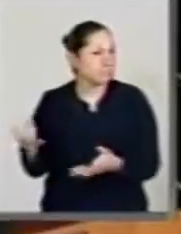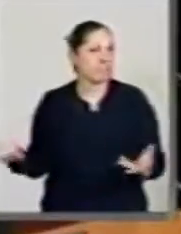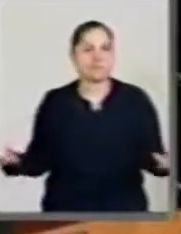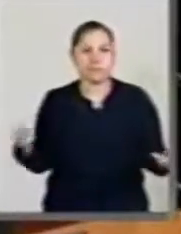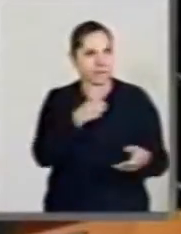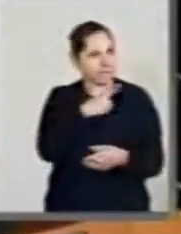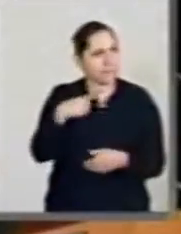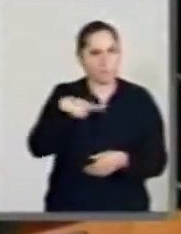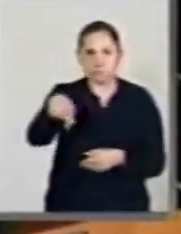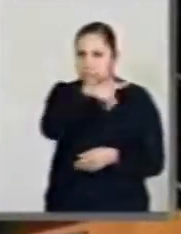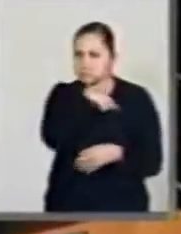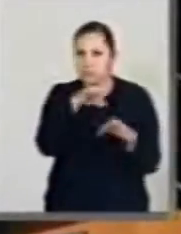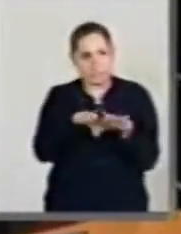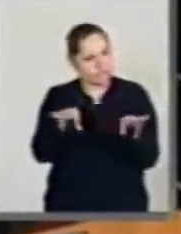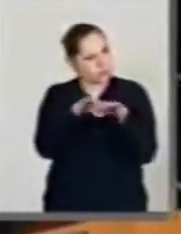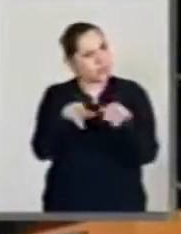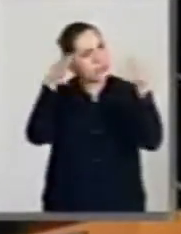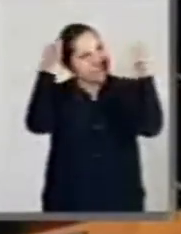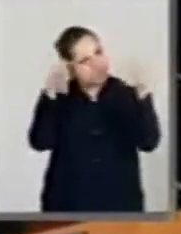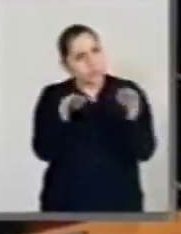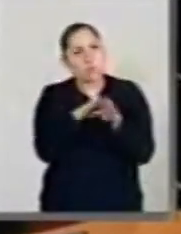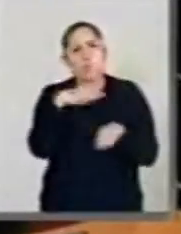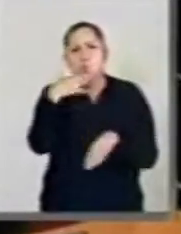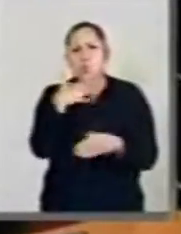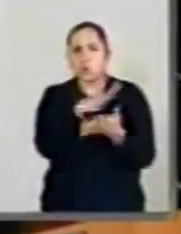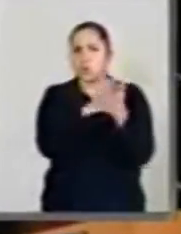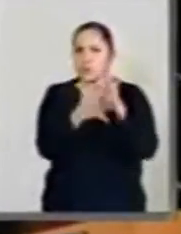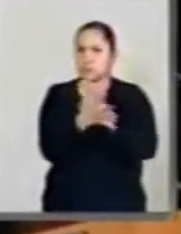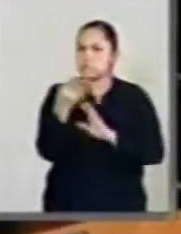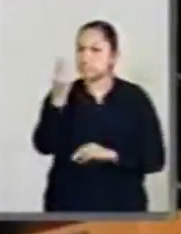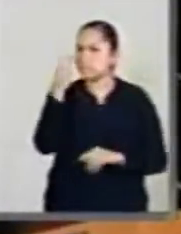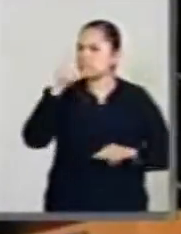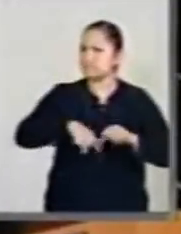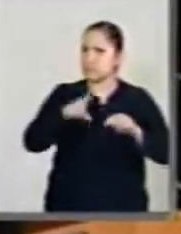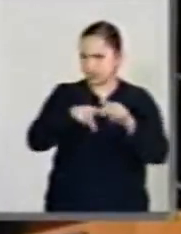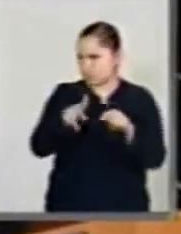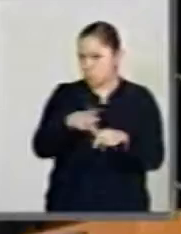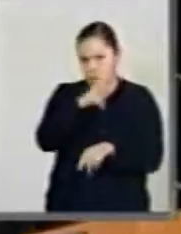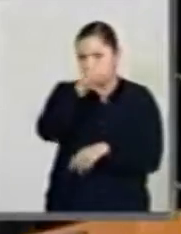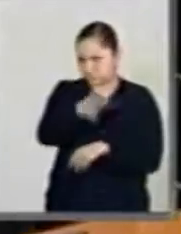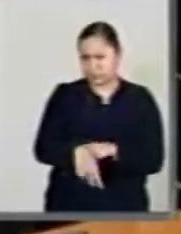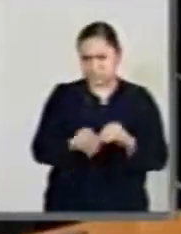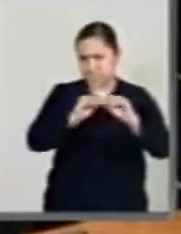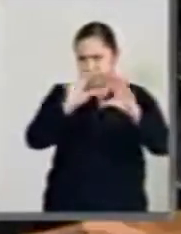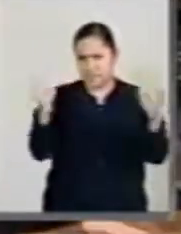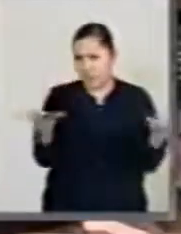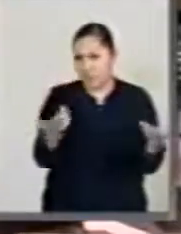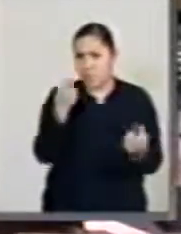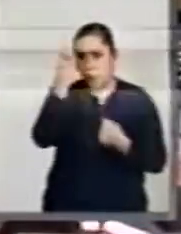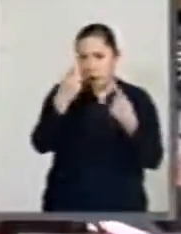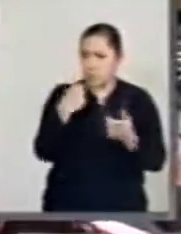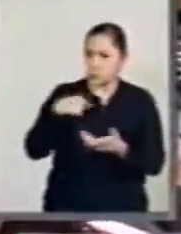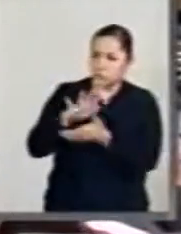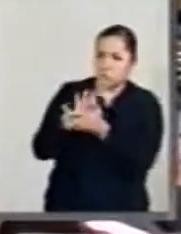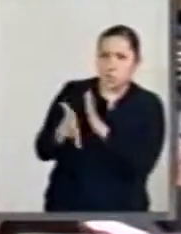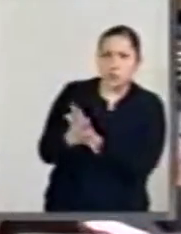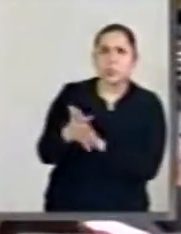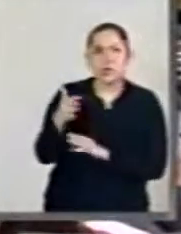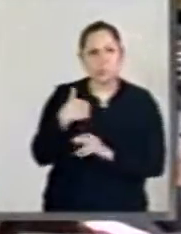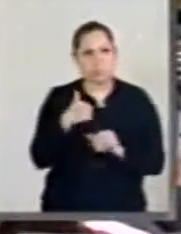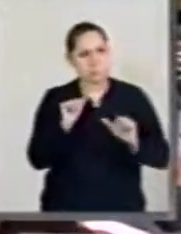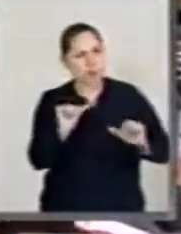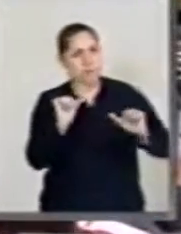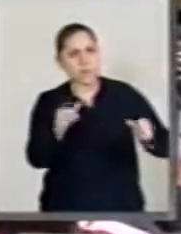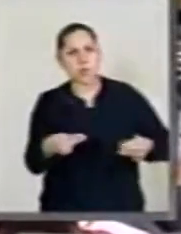corrupción que ahí está, porque también hay que decirlo, hay quienes hacen negocios al amparo de la corrupción y como método